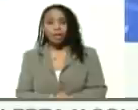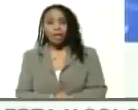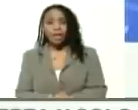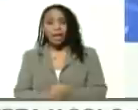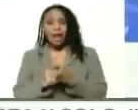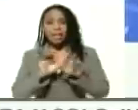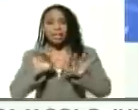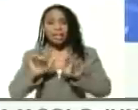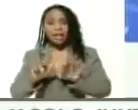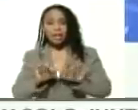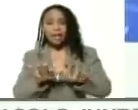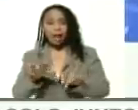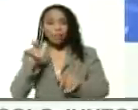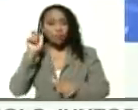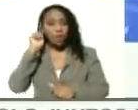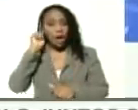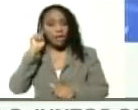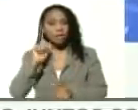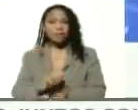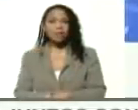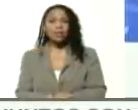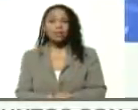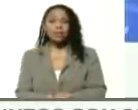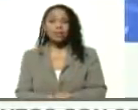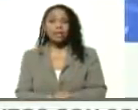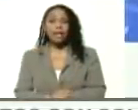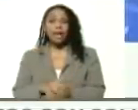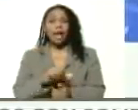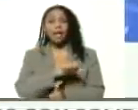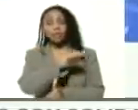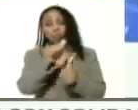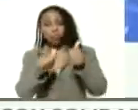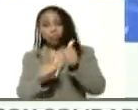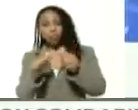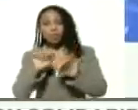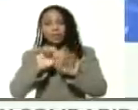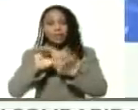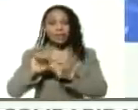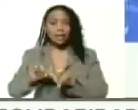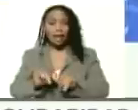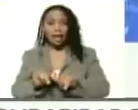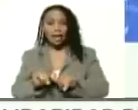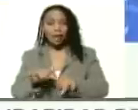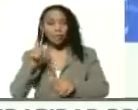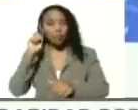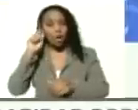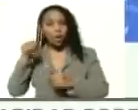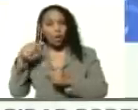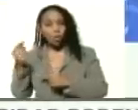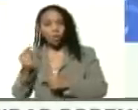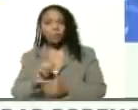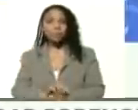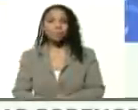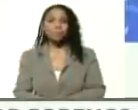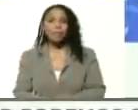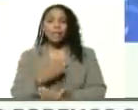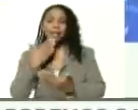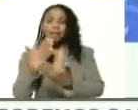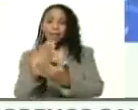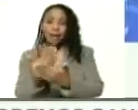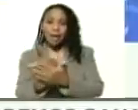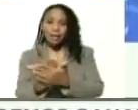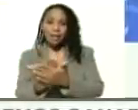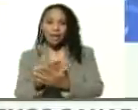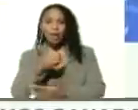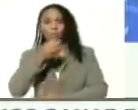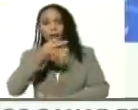Secretaria Rosalba Gil Pacheco y la Subsecretaria Inti Alejandra Hinojosa Coronado. Muchas gracias y